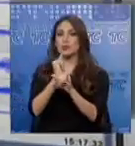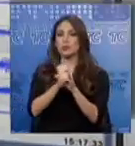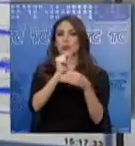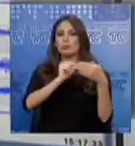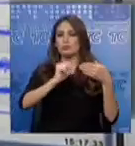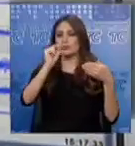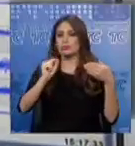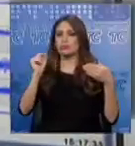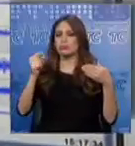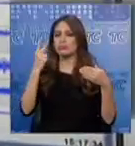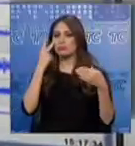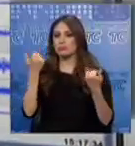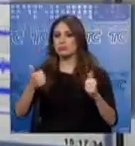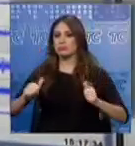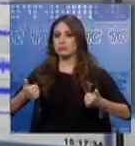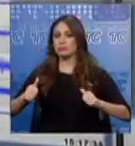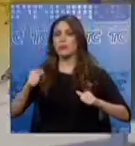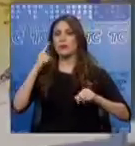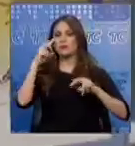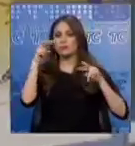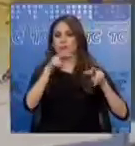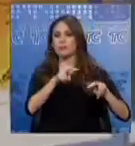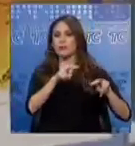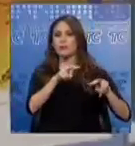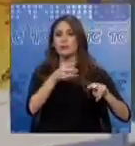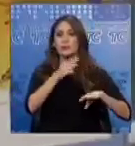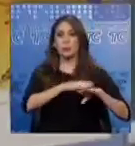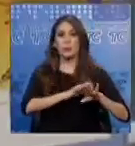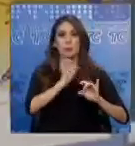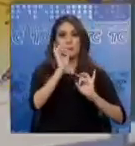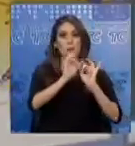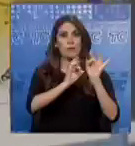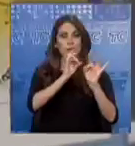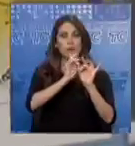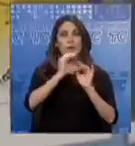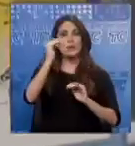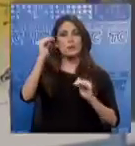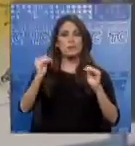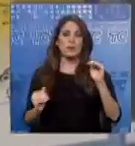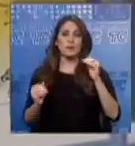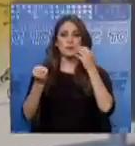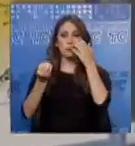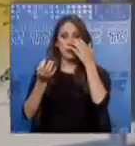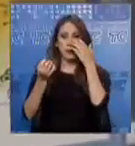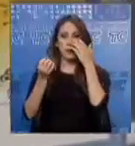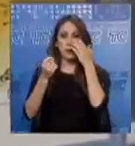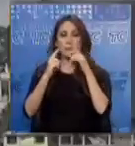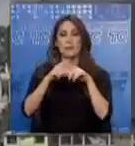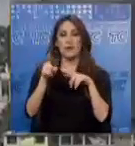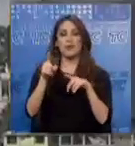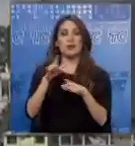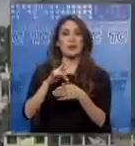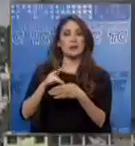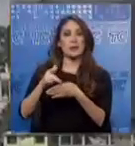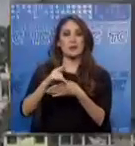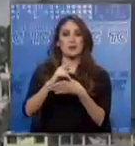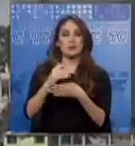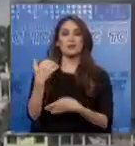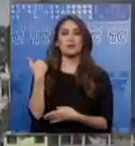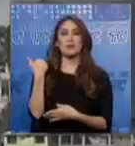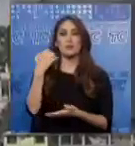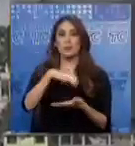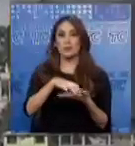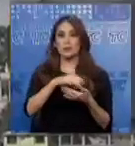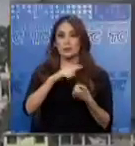Geofísico y de la Dirección de Monitoreo de Eventos Adversos. Los sectores considerados de riesgo se encuentran en las